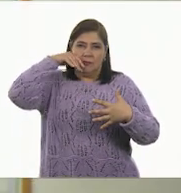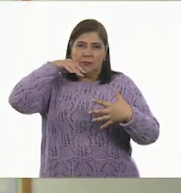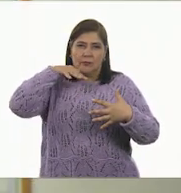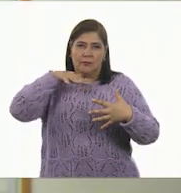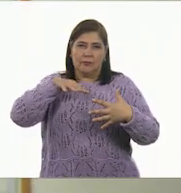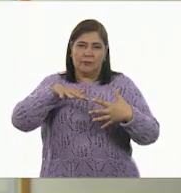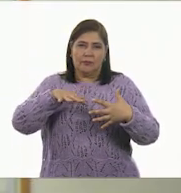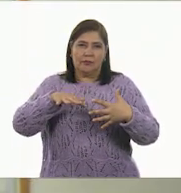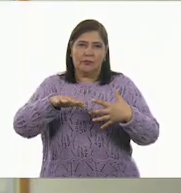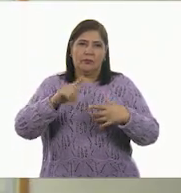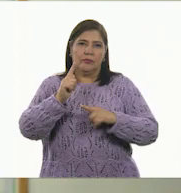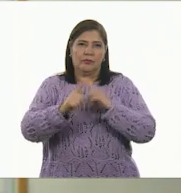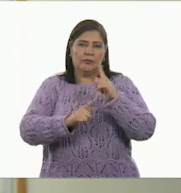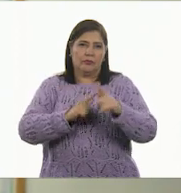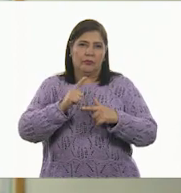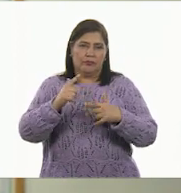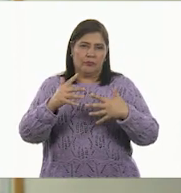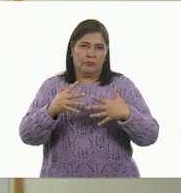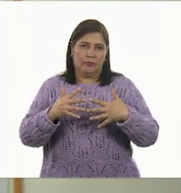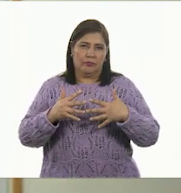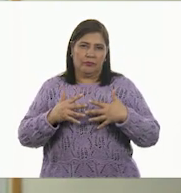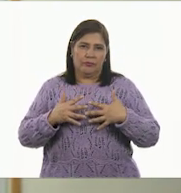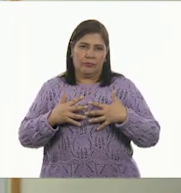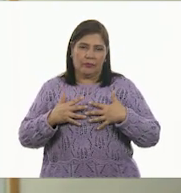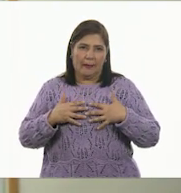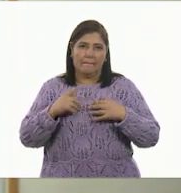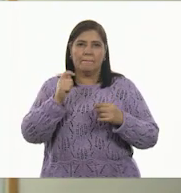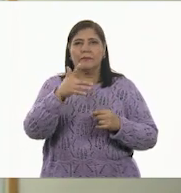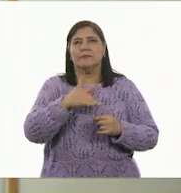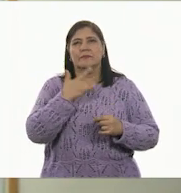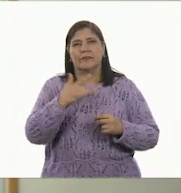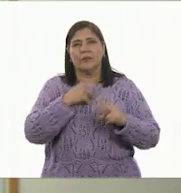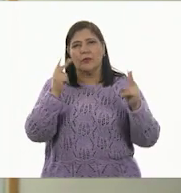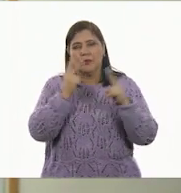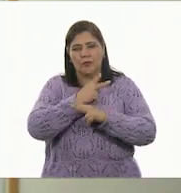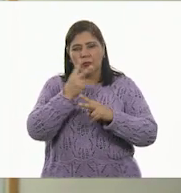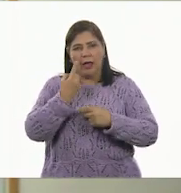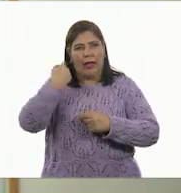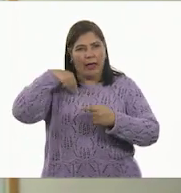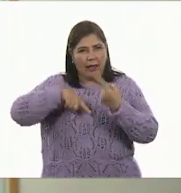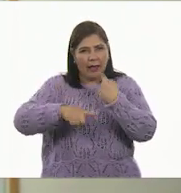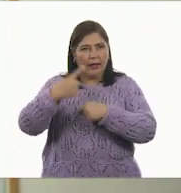Exhala lentamente. Siente cómo sale el aire de tu cuerpo.